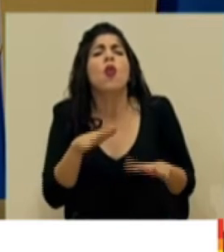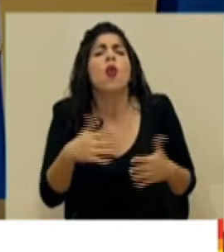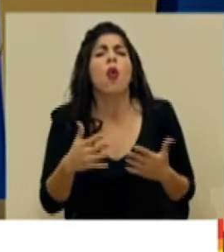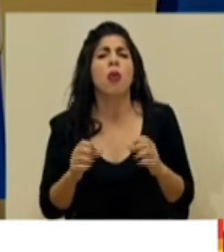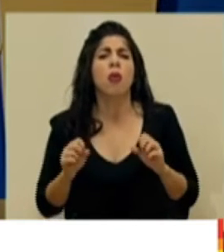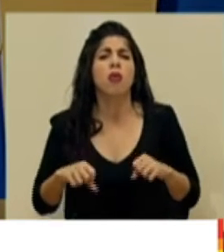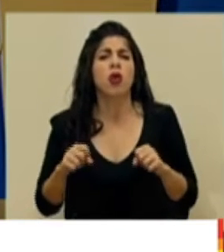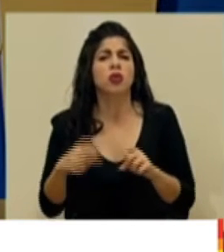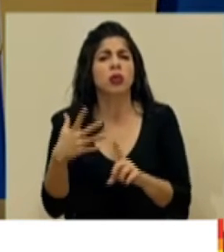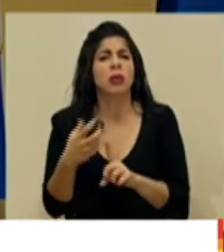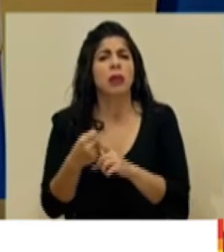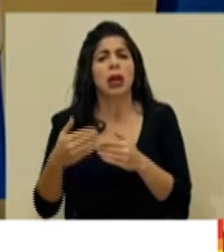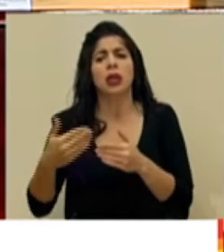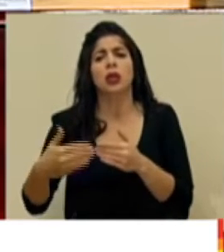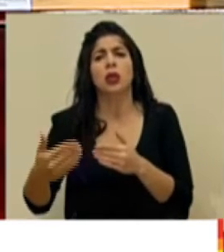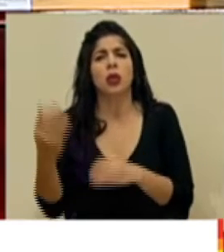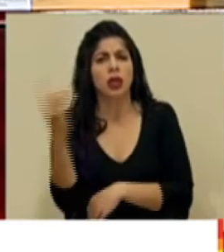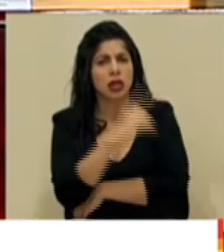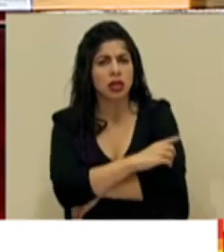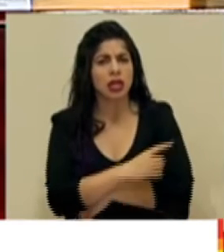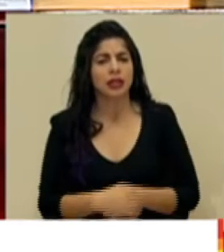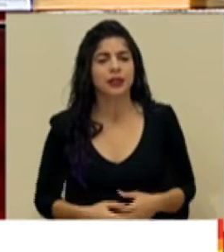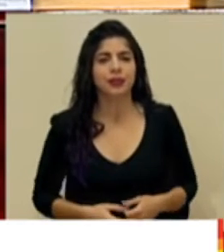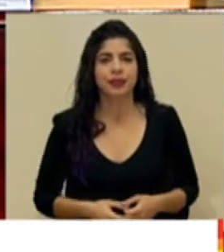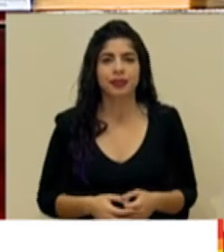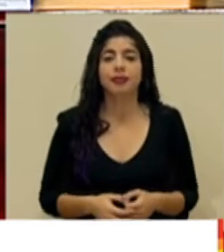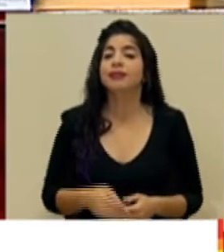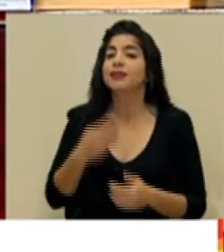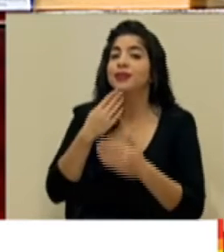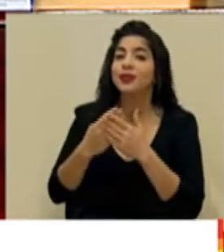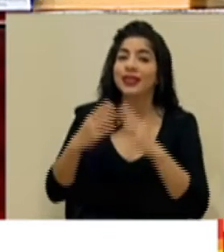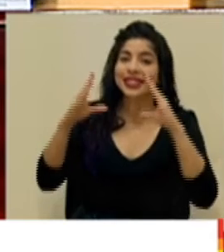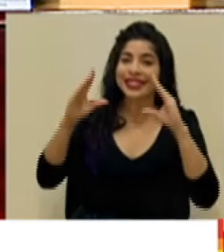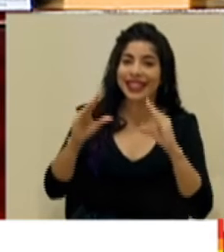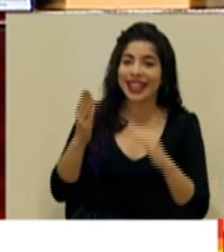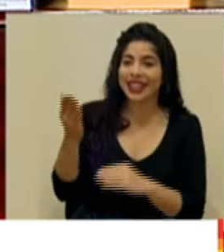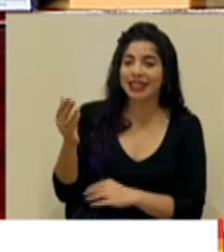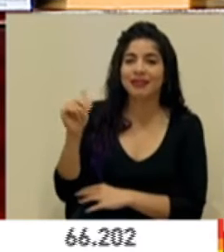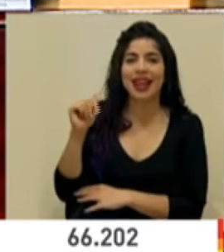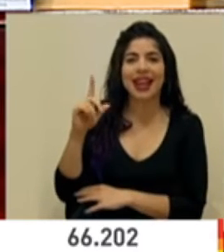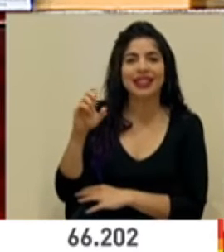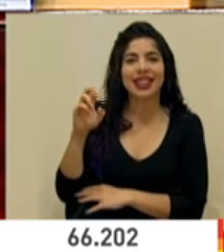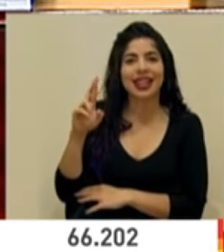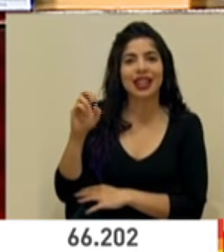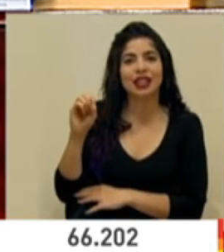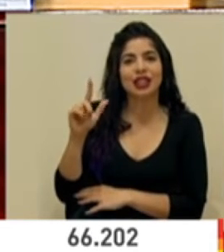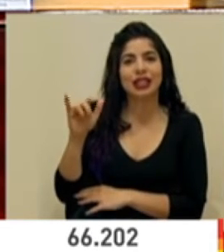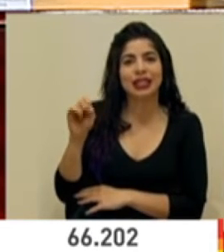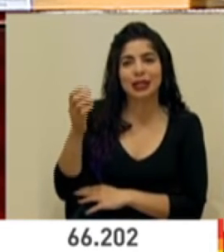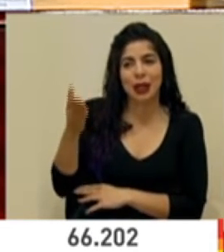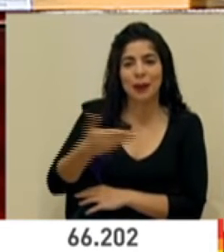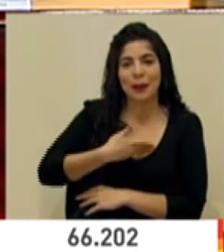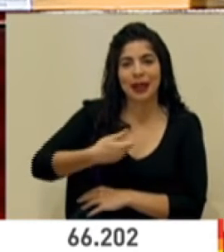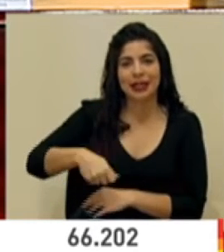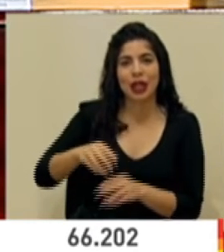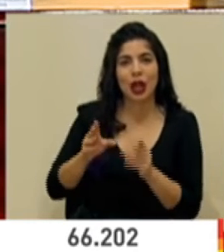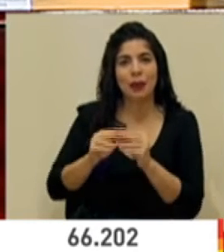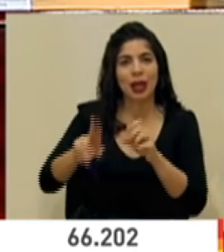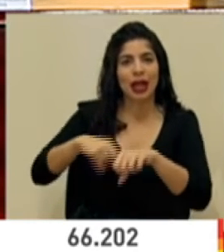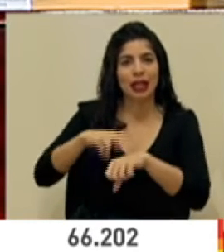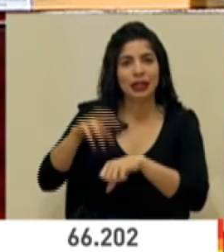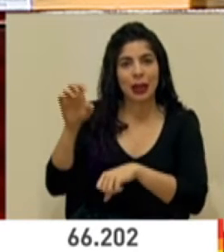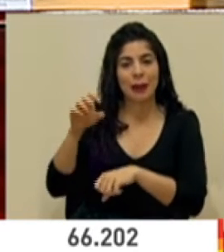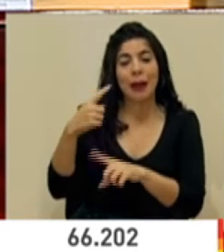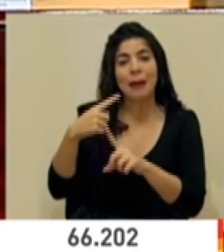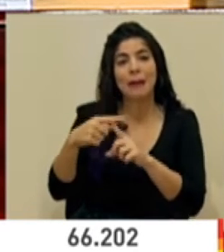tenemos en los próximos días. Muy buenas tardes, don Alexander Solís, presidente de la Comisión Nacional de Emergencias, a todos